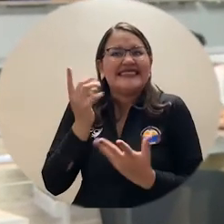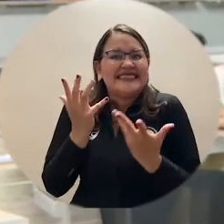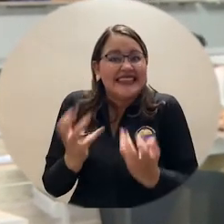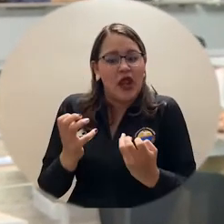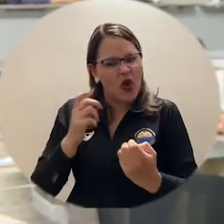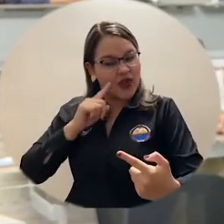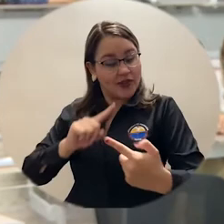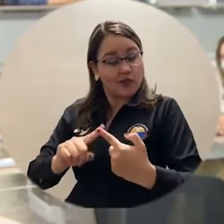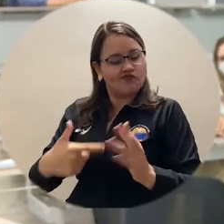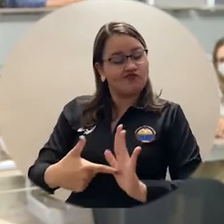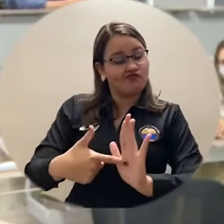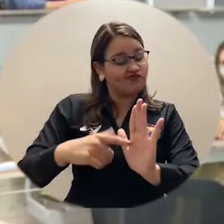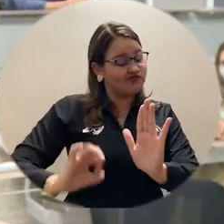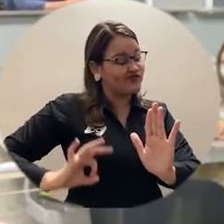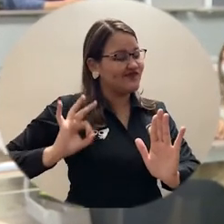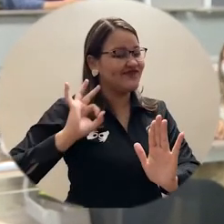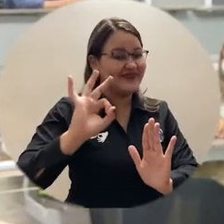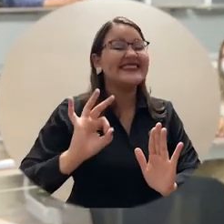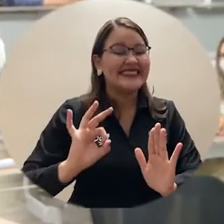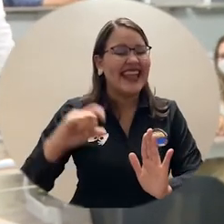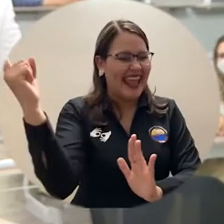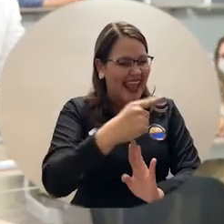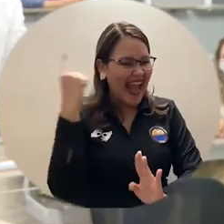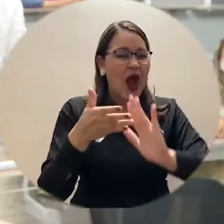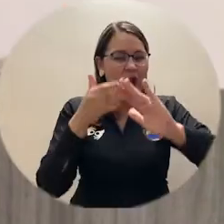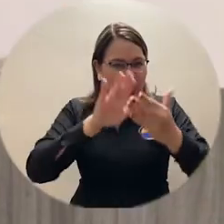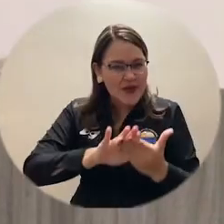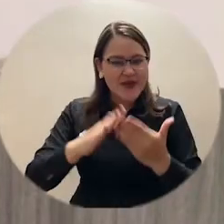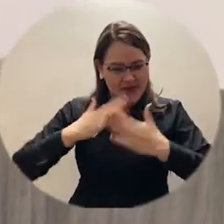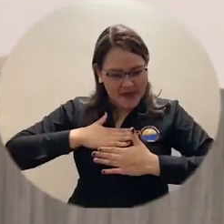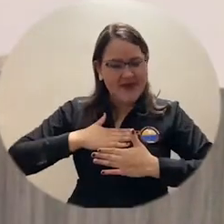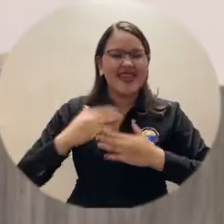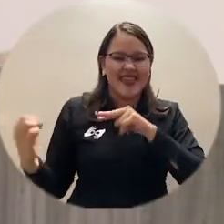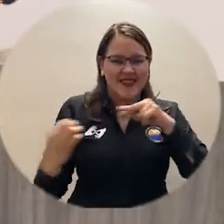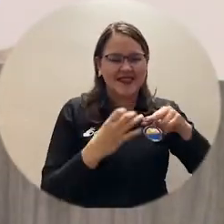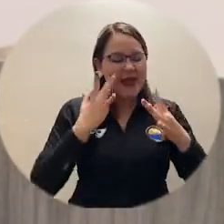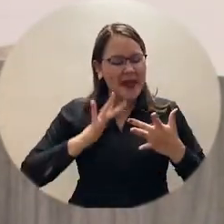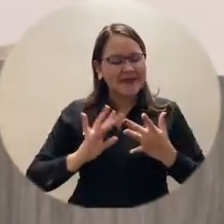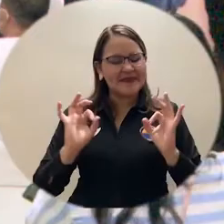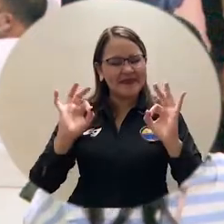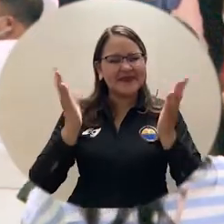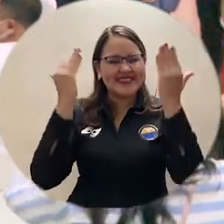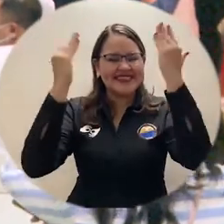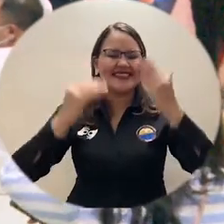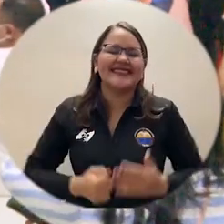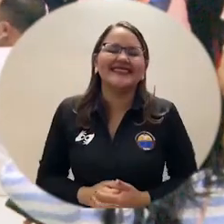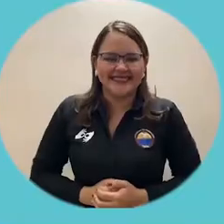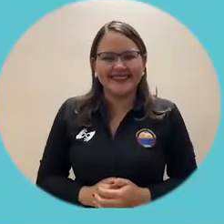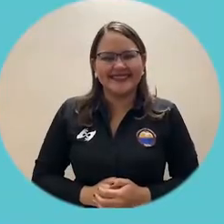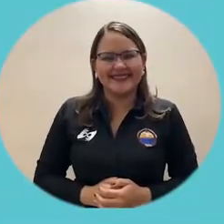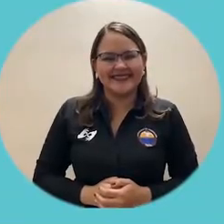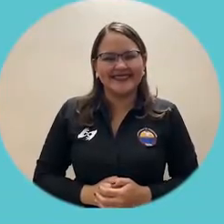y vamos a ser pro para la comunidad y para nuestra educación universidad del magdalena